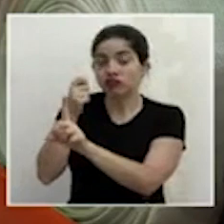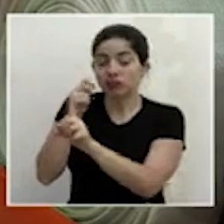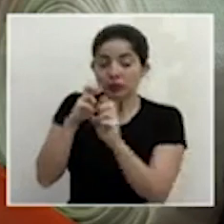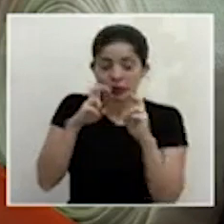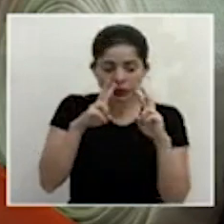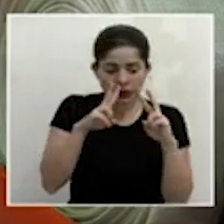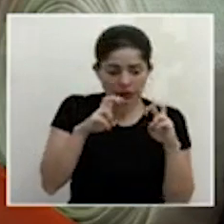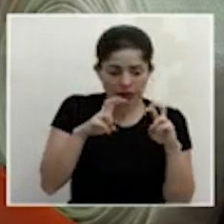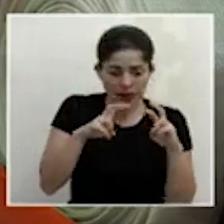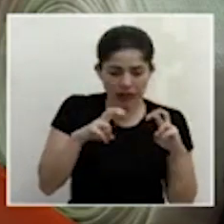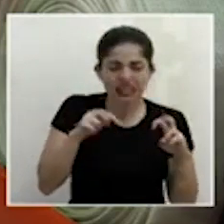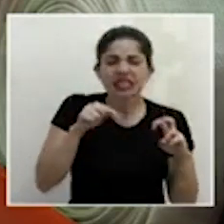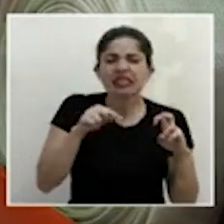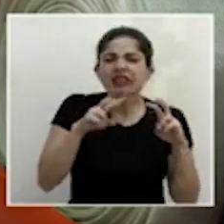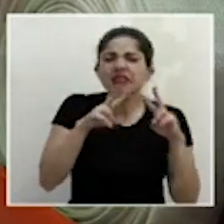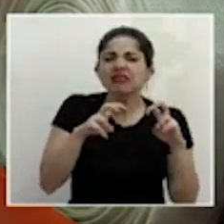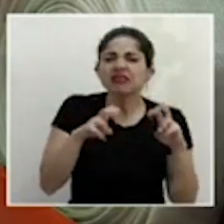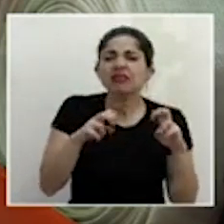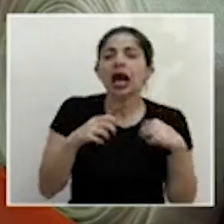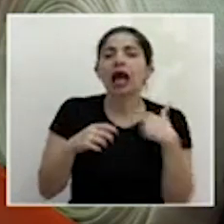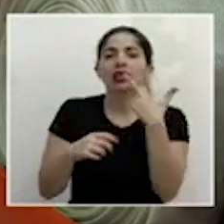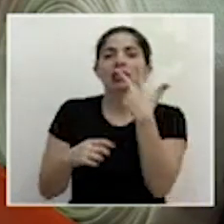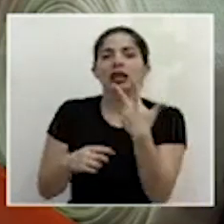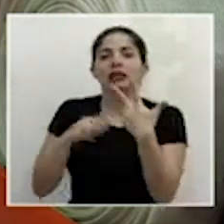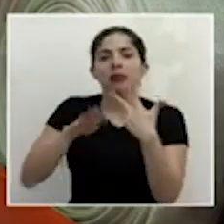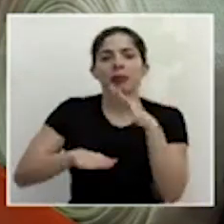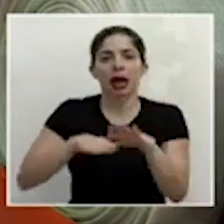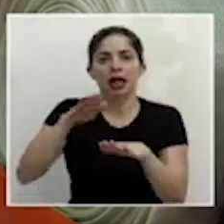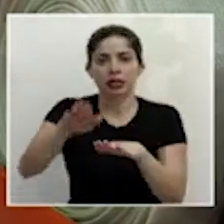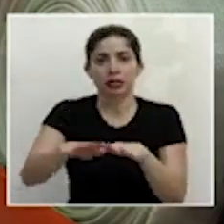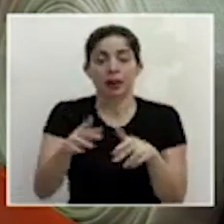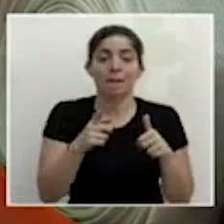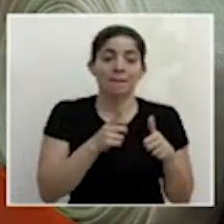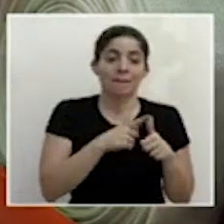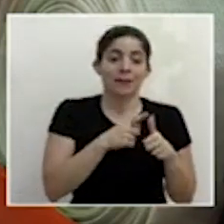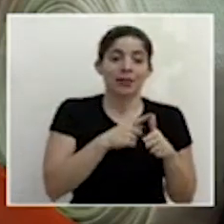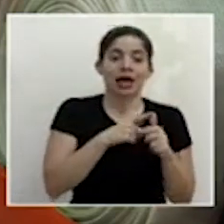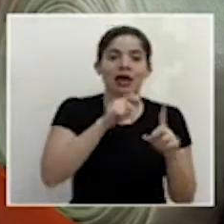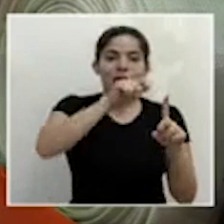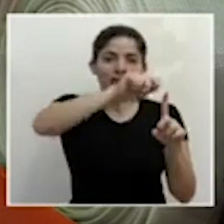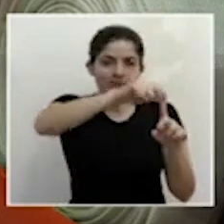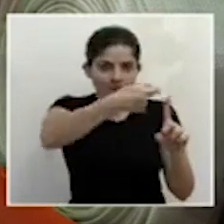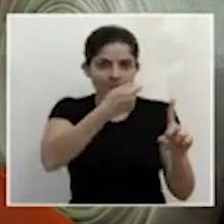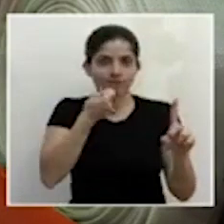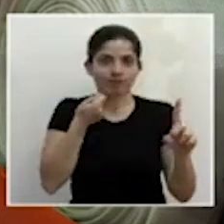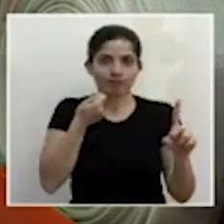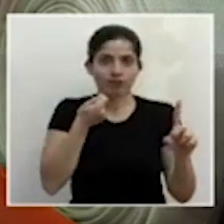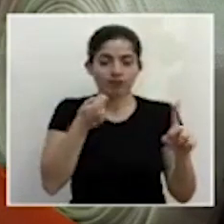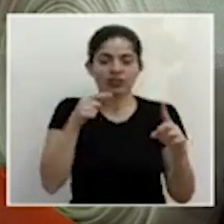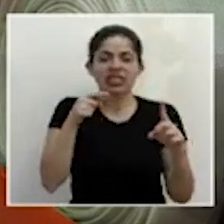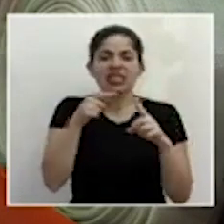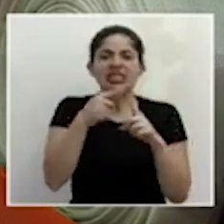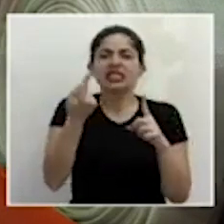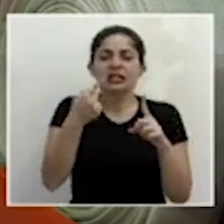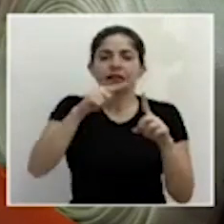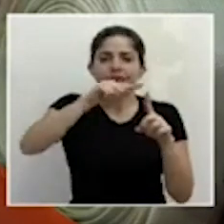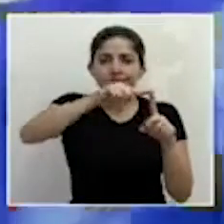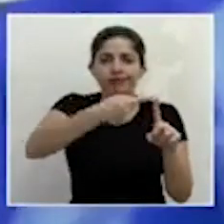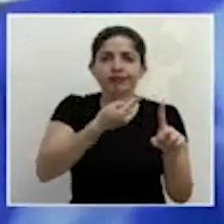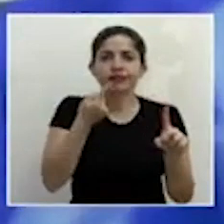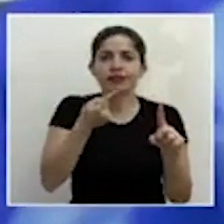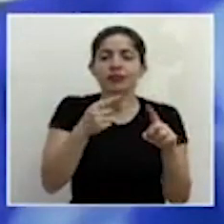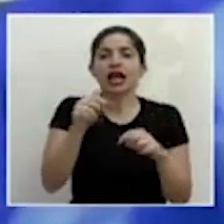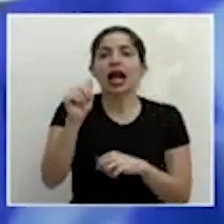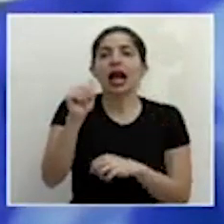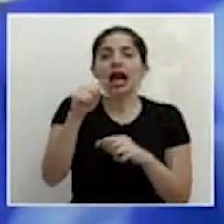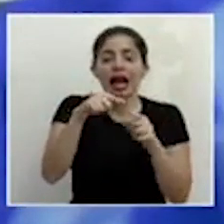análisis, que consiste en tres etapas. Primero, se hace una extracción del ácido